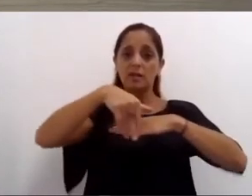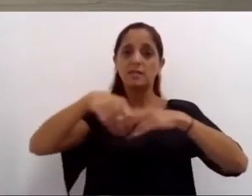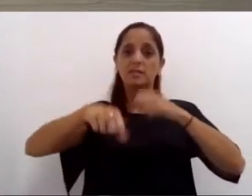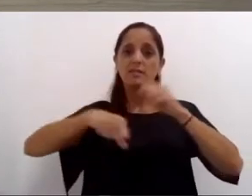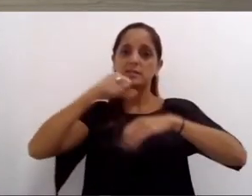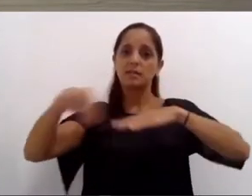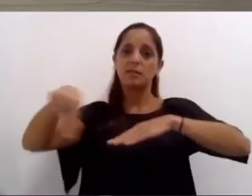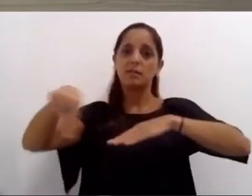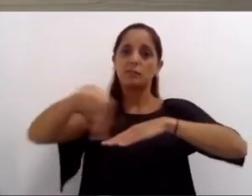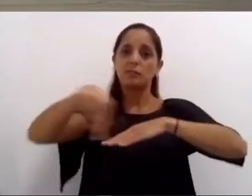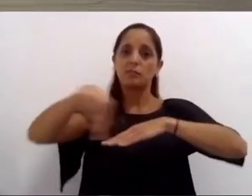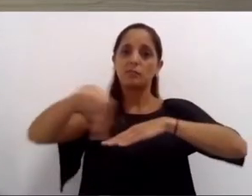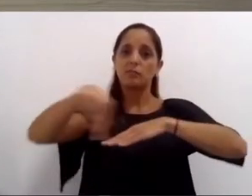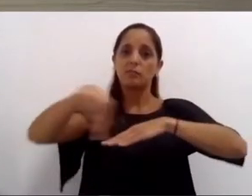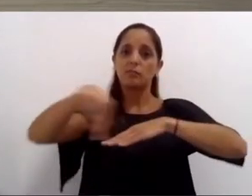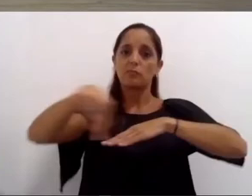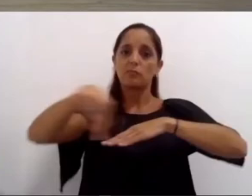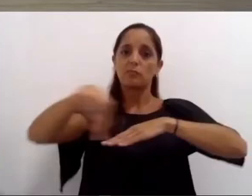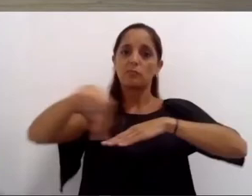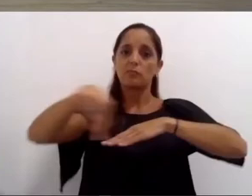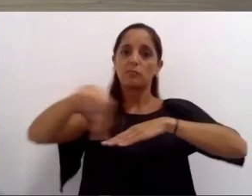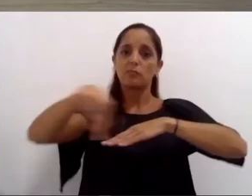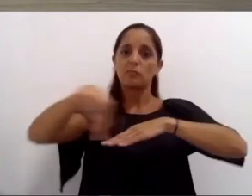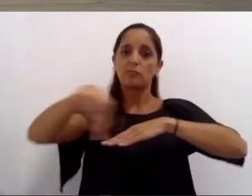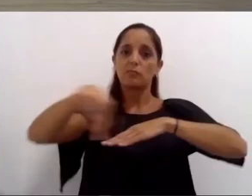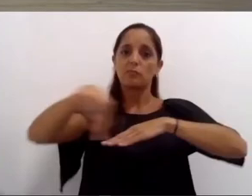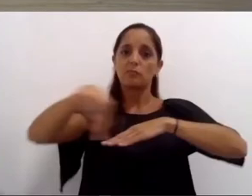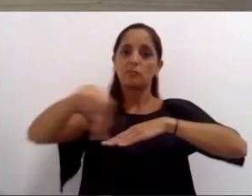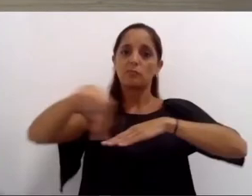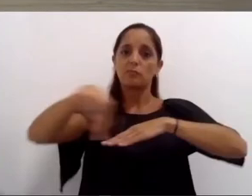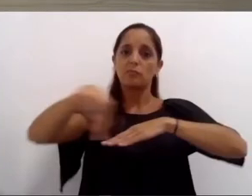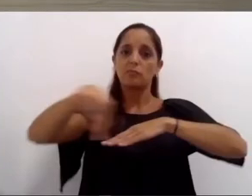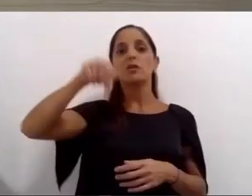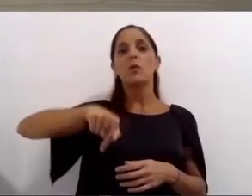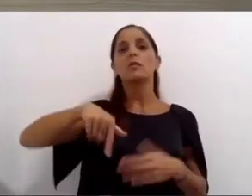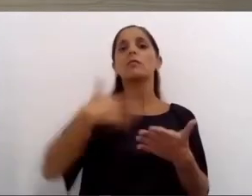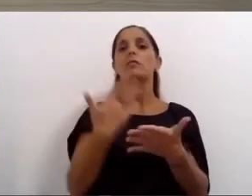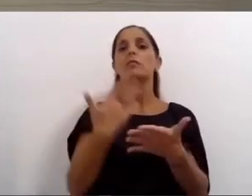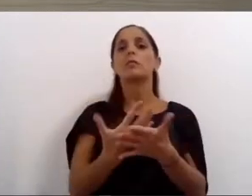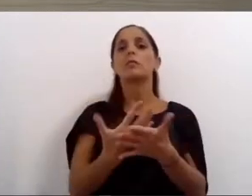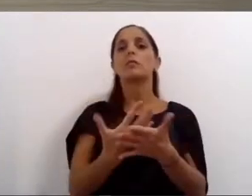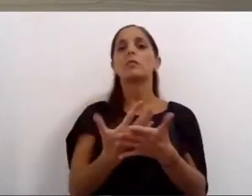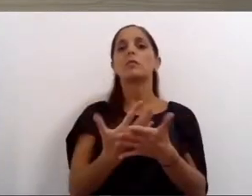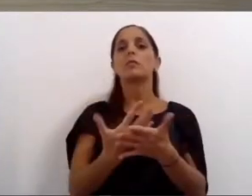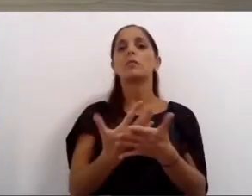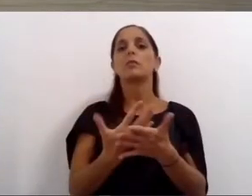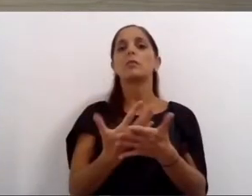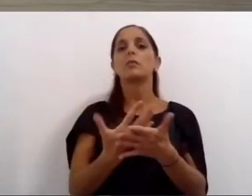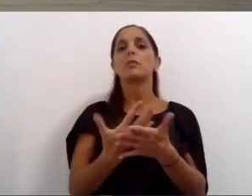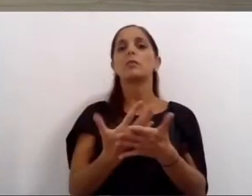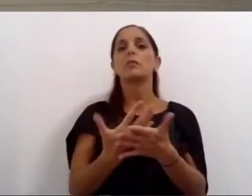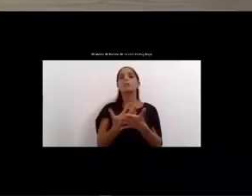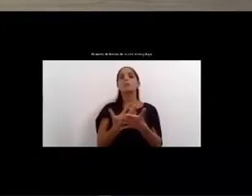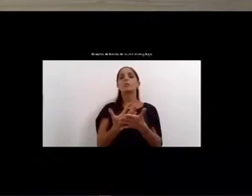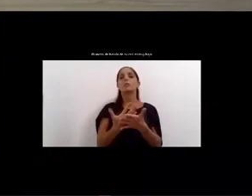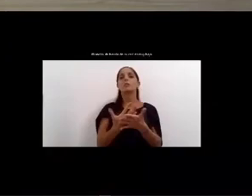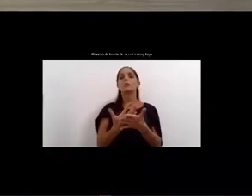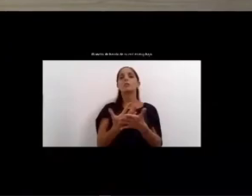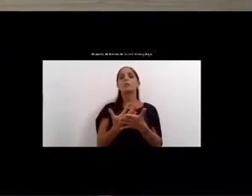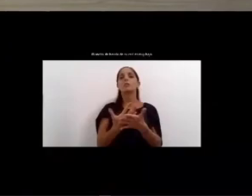ciclistas para este año planificamos incorporar 50 kilómetros más y alcanzar un total de 240